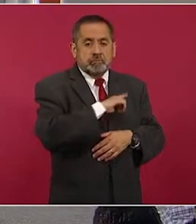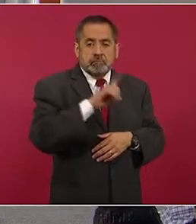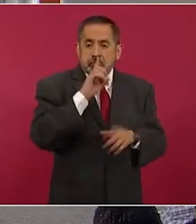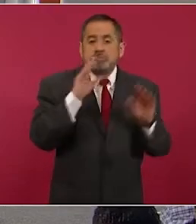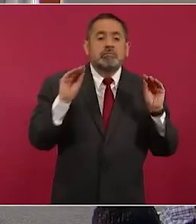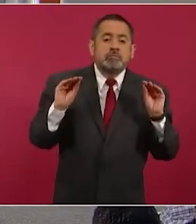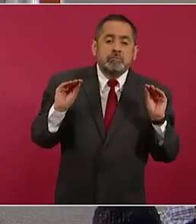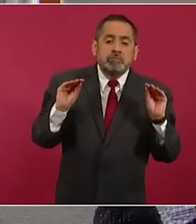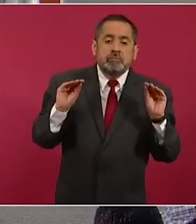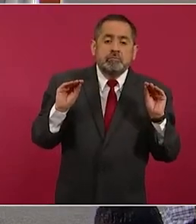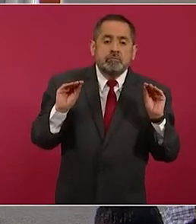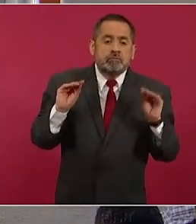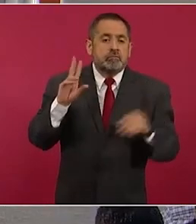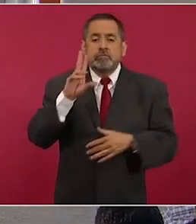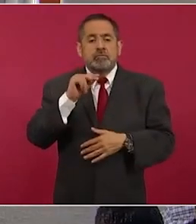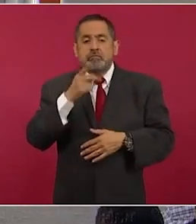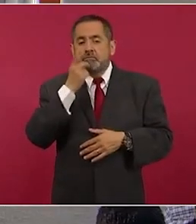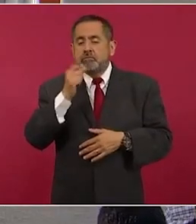dijo nada.